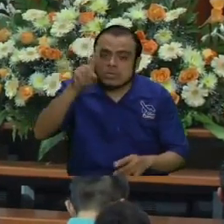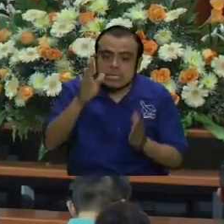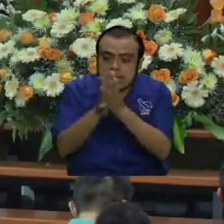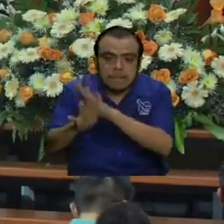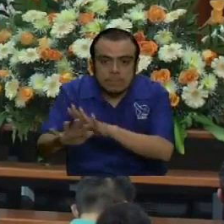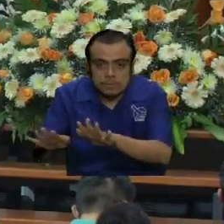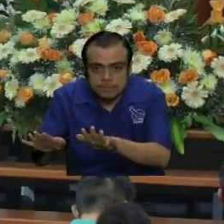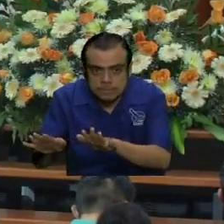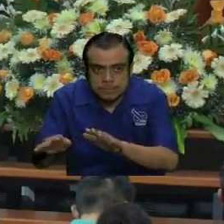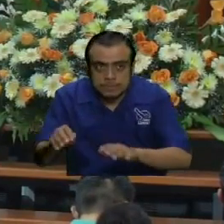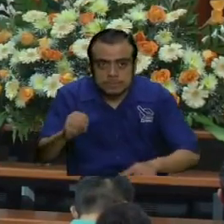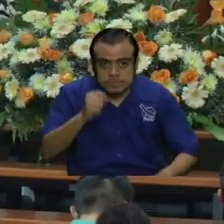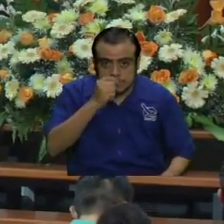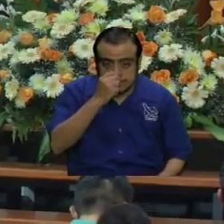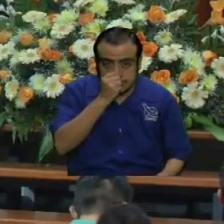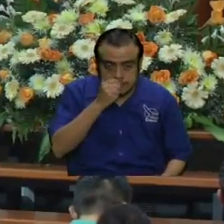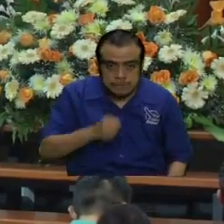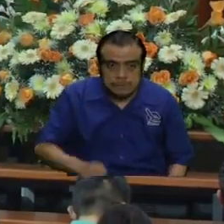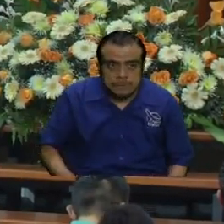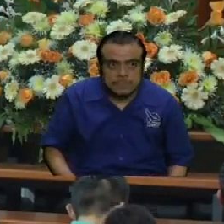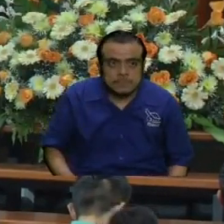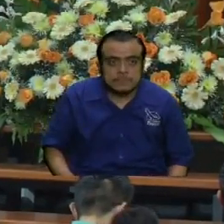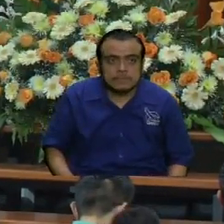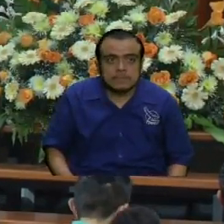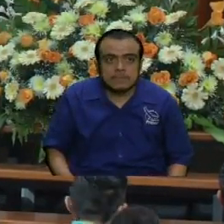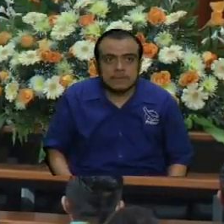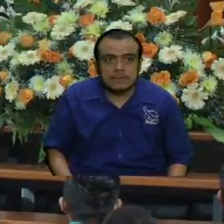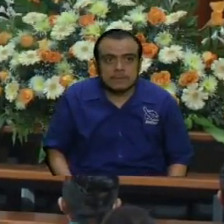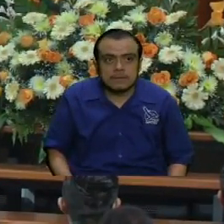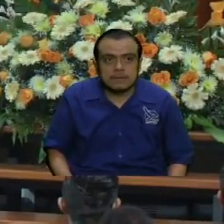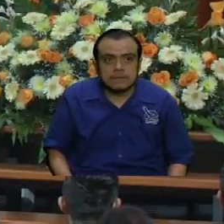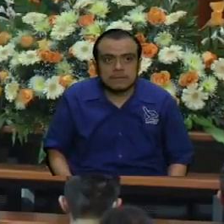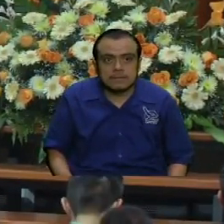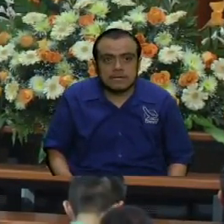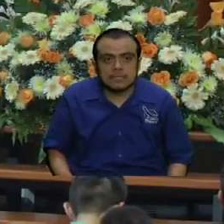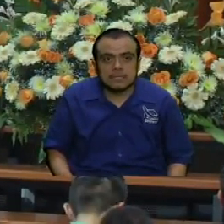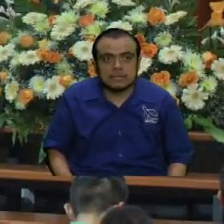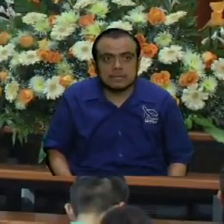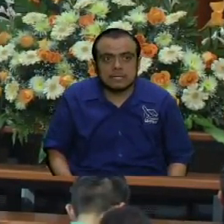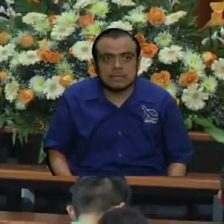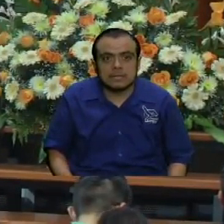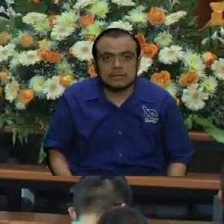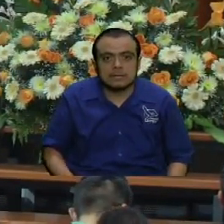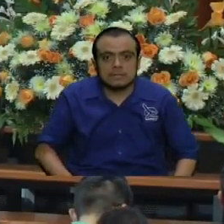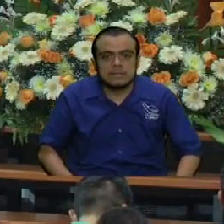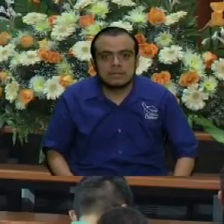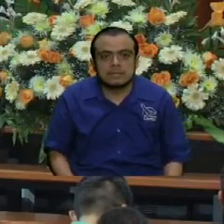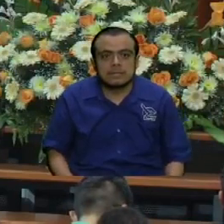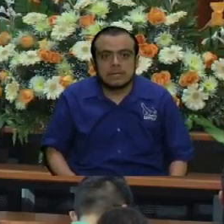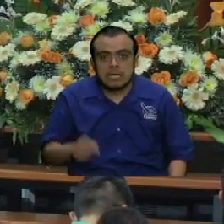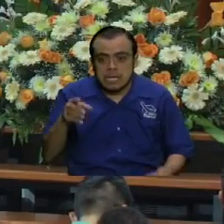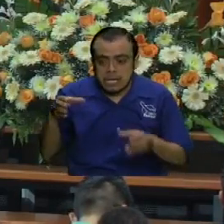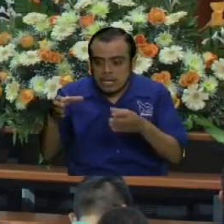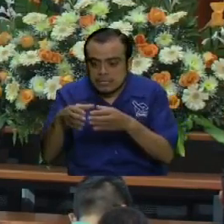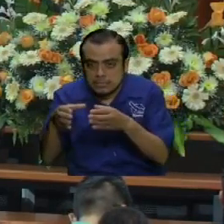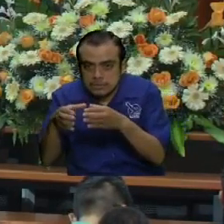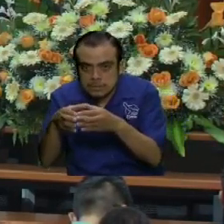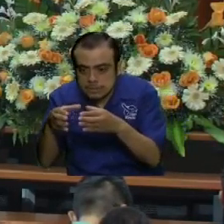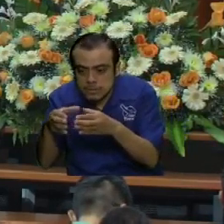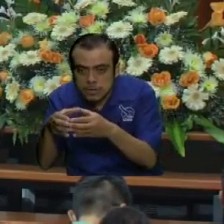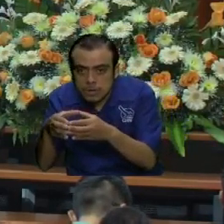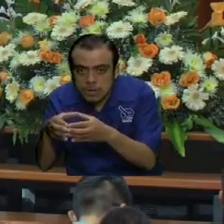¿Y quién es el que evangeliza al final de cuentas a una película y se ponen a orar? Es un grupo de cantantes.